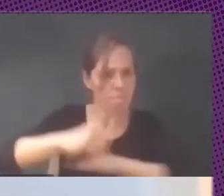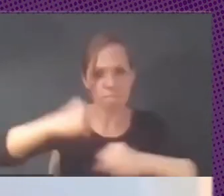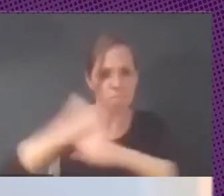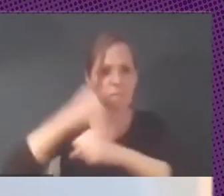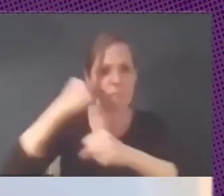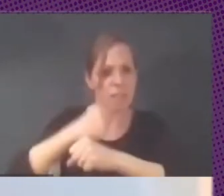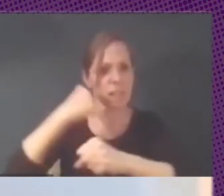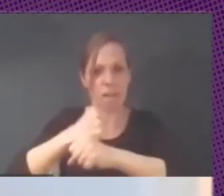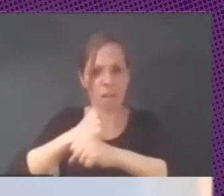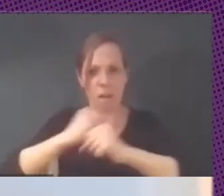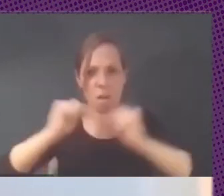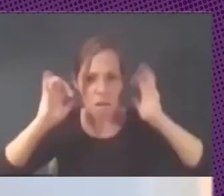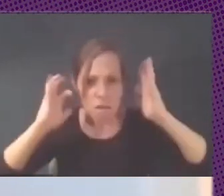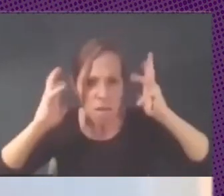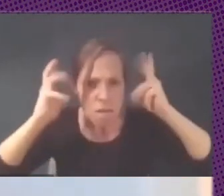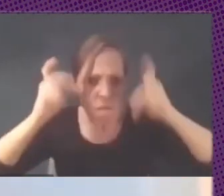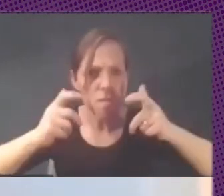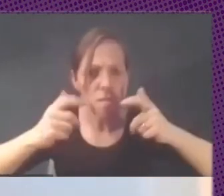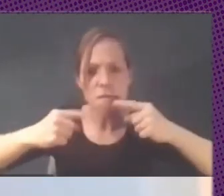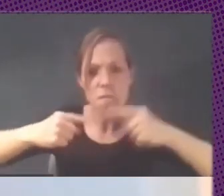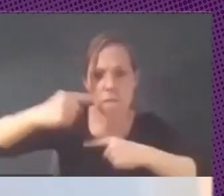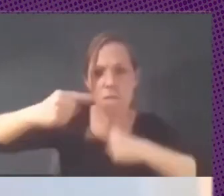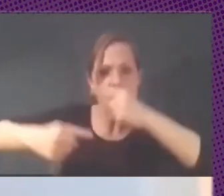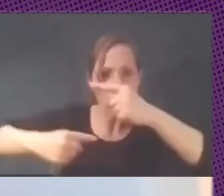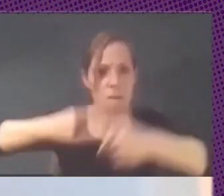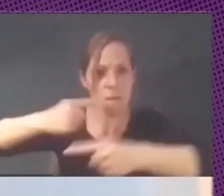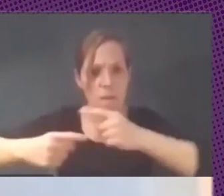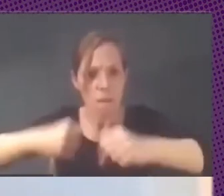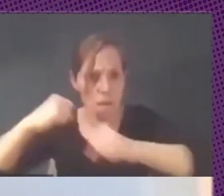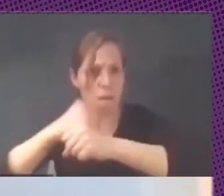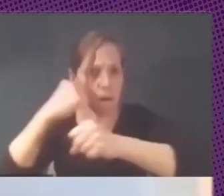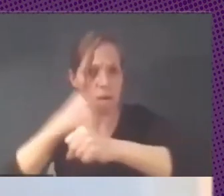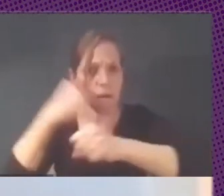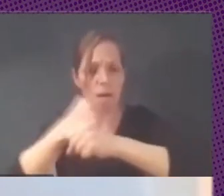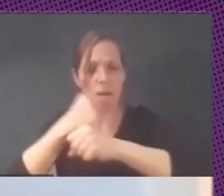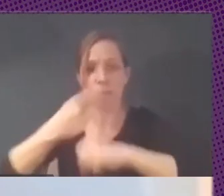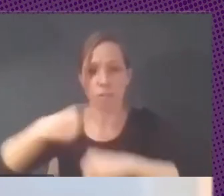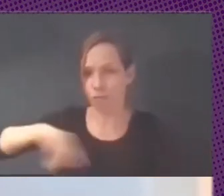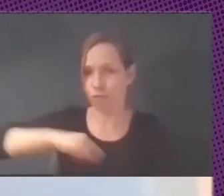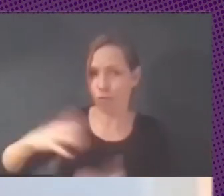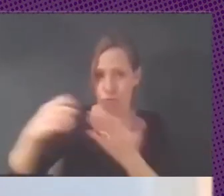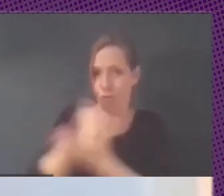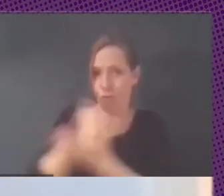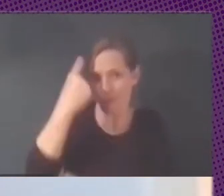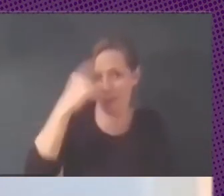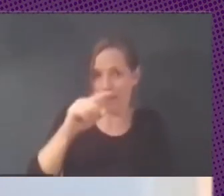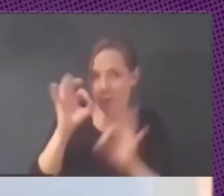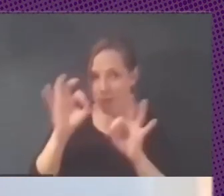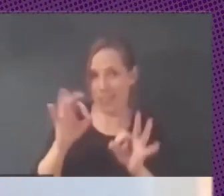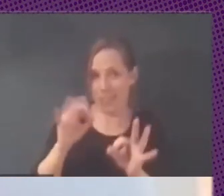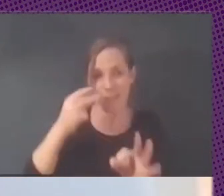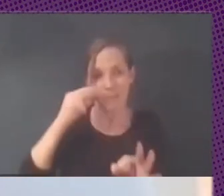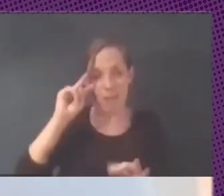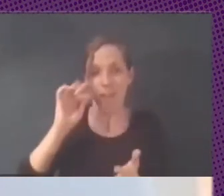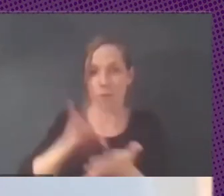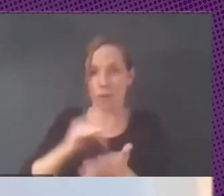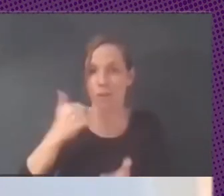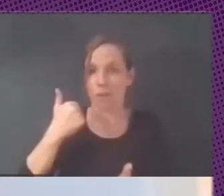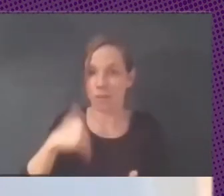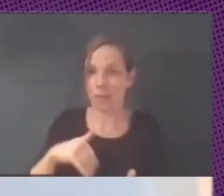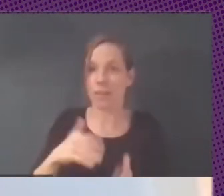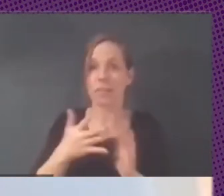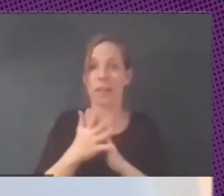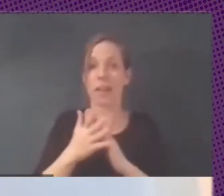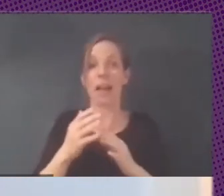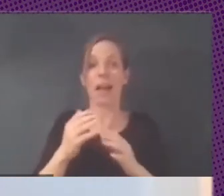a pulmón es un trabajo militante que se hace Álvaro sabe también de eso todos sabemos de eso o sea es gente que empieza a